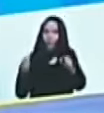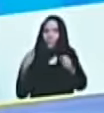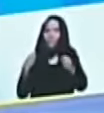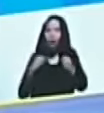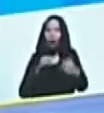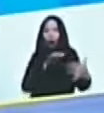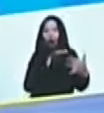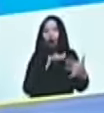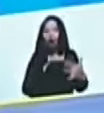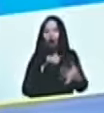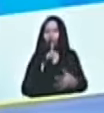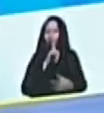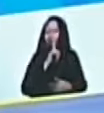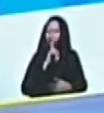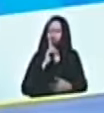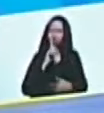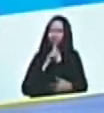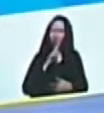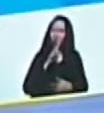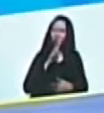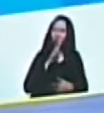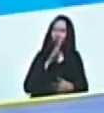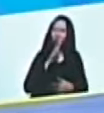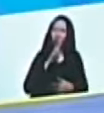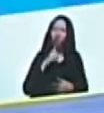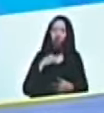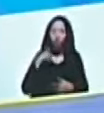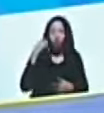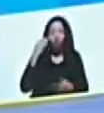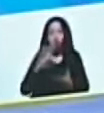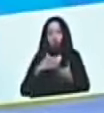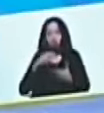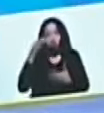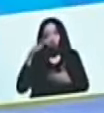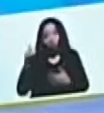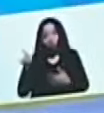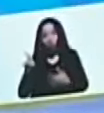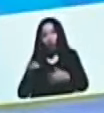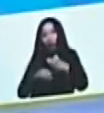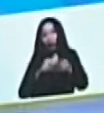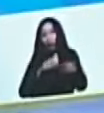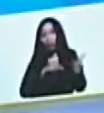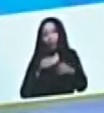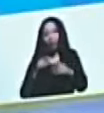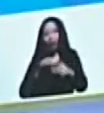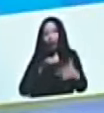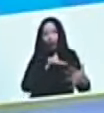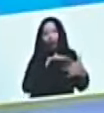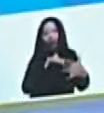nombre feo, siempre he creído muy feo, pero así está concebido esos planes, guerra de perros,